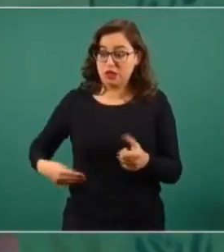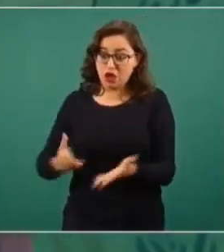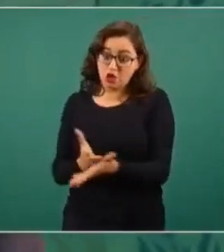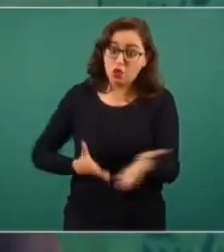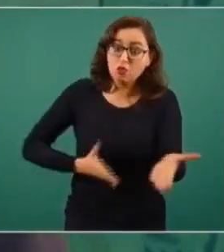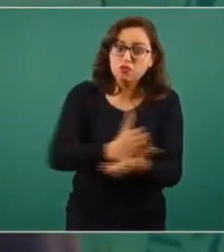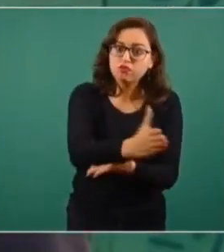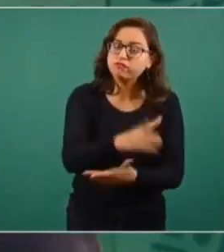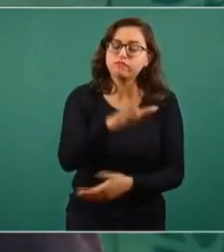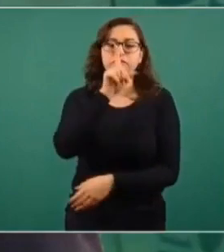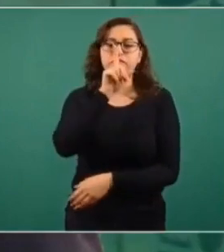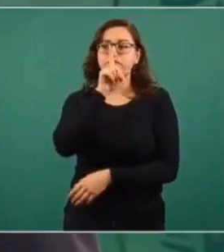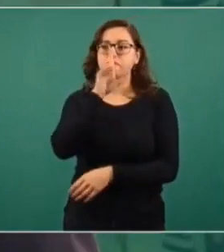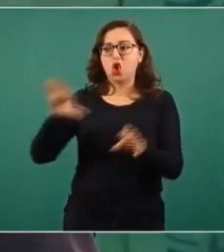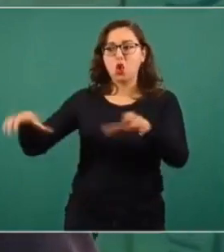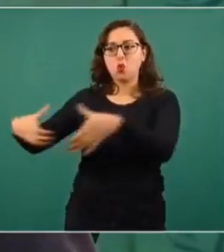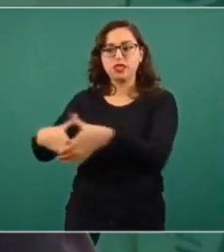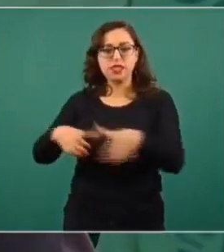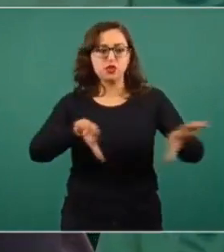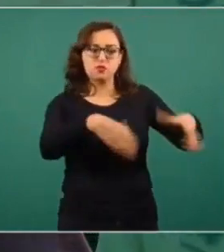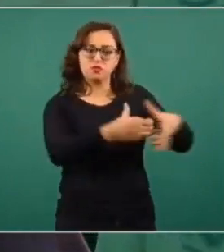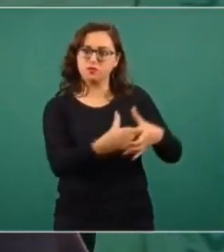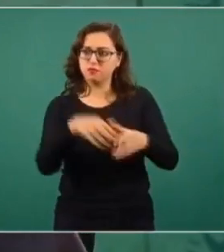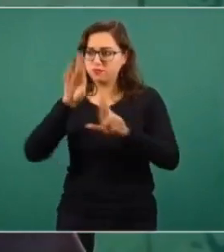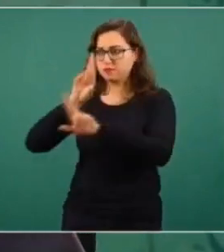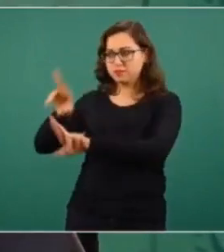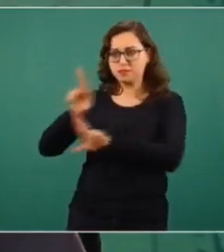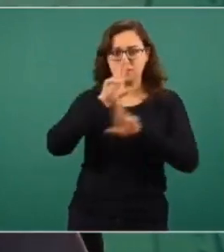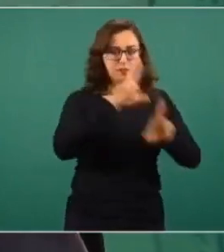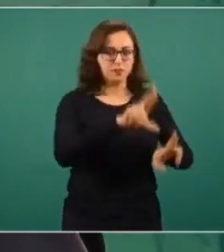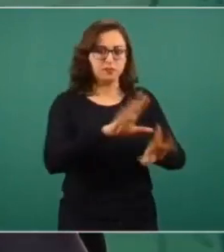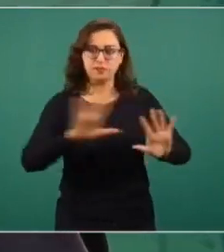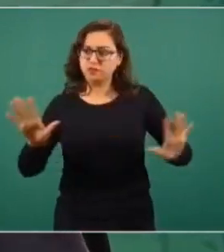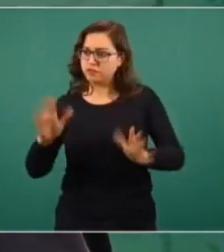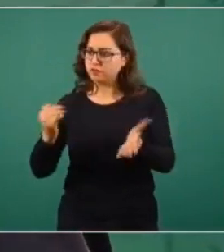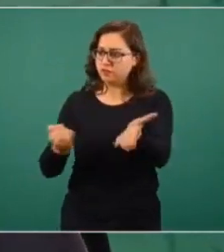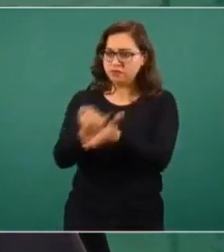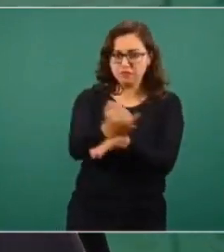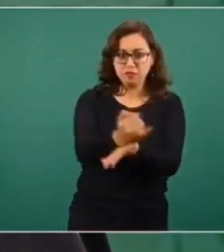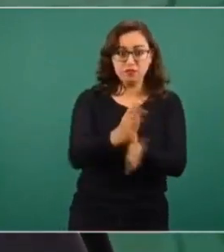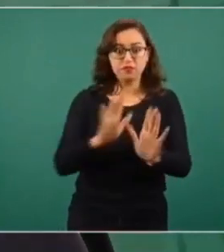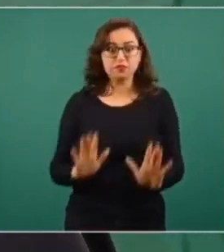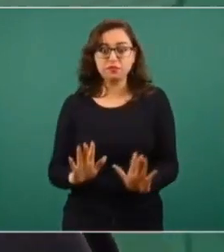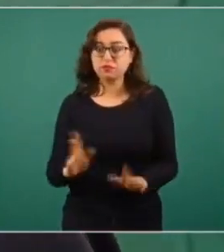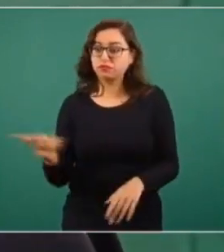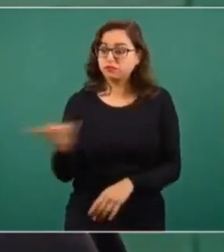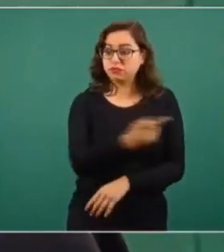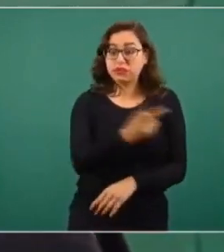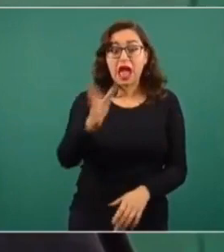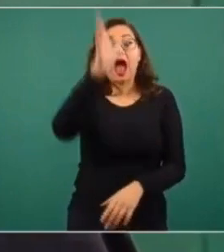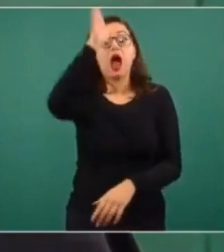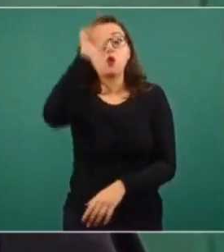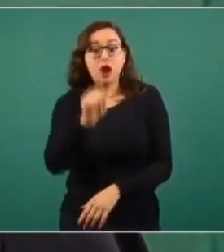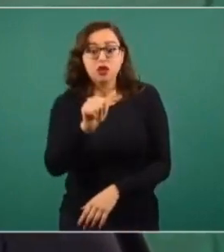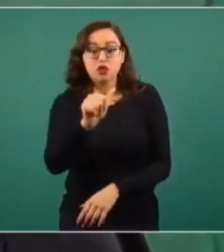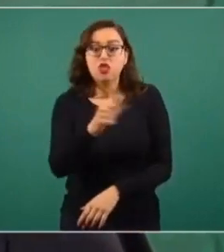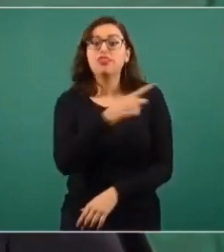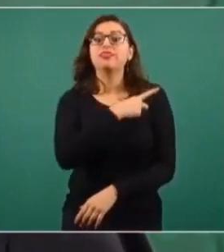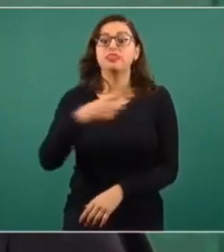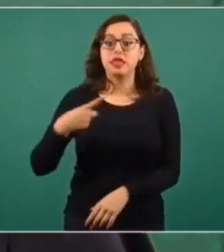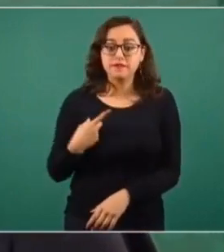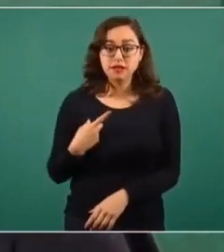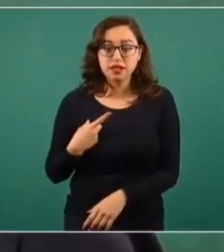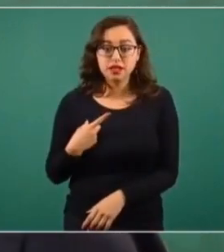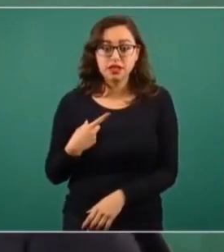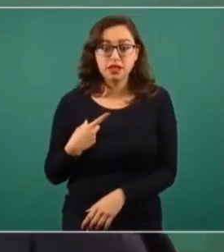comunidades. Y segundo, tendrán que conceder todo. No va a ser con la fuerza pública como se va a resolver